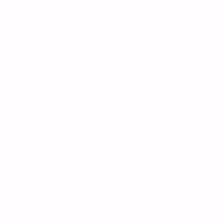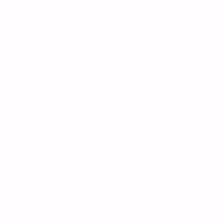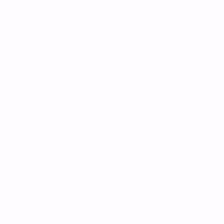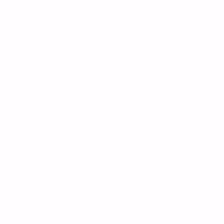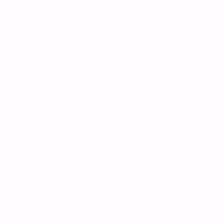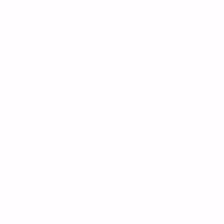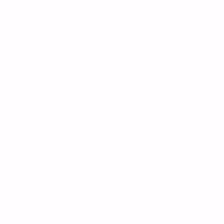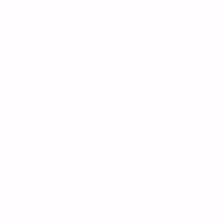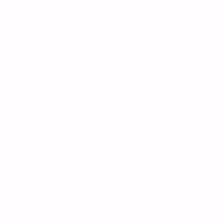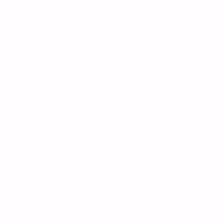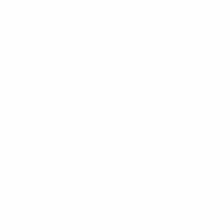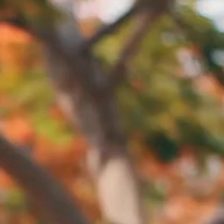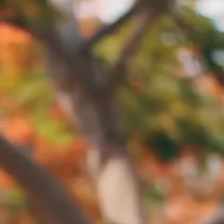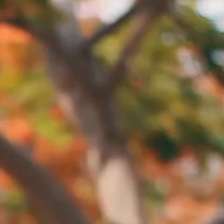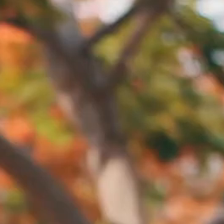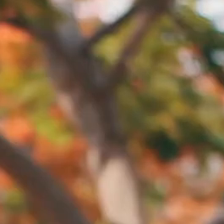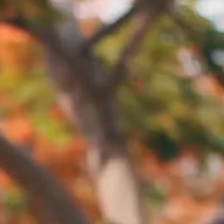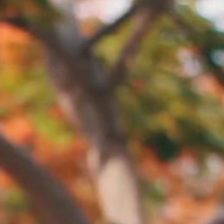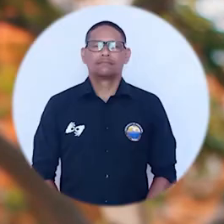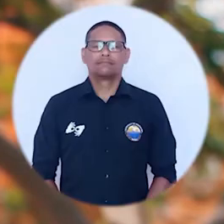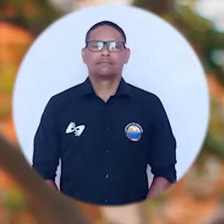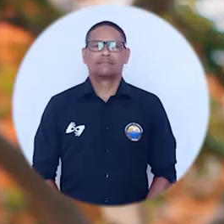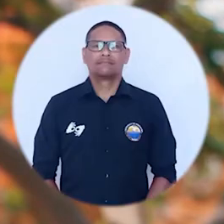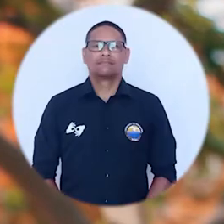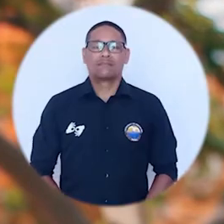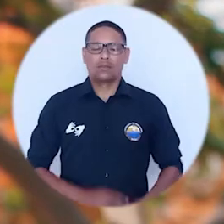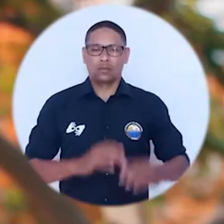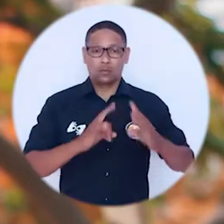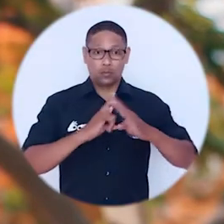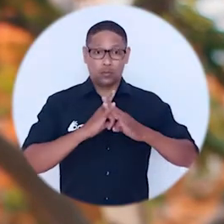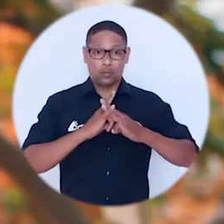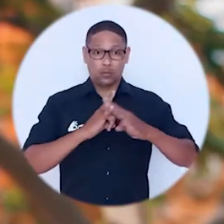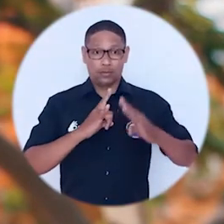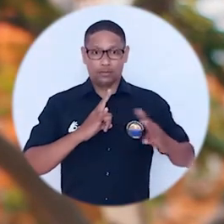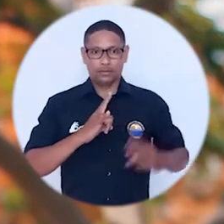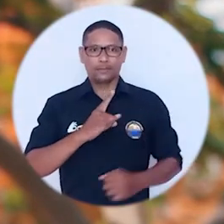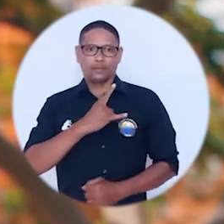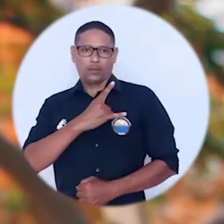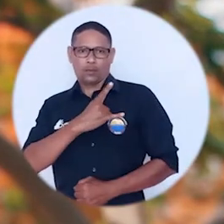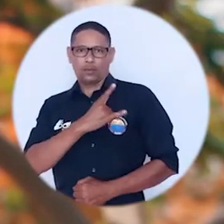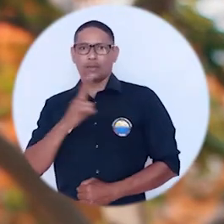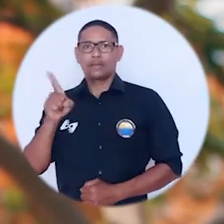de la Universidad del Magdalena.